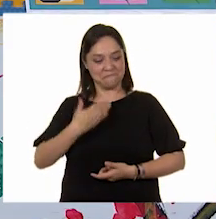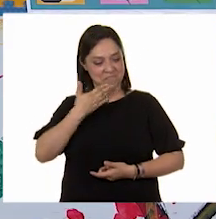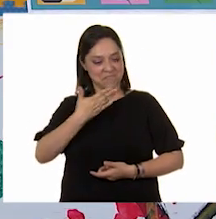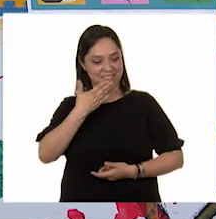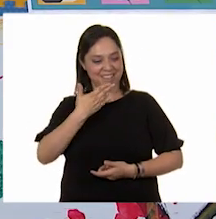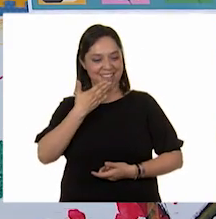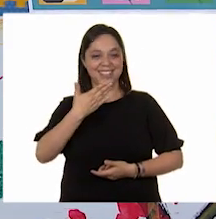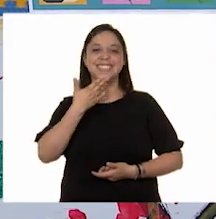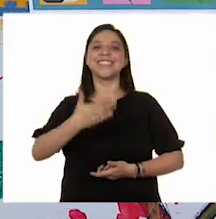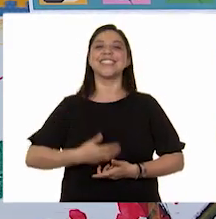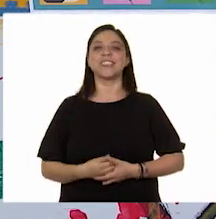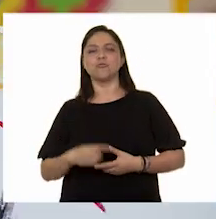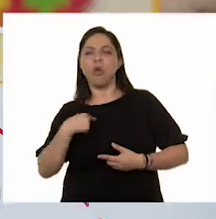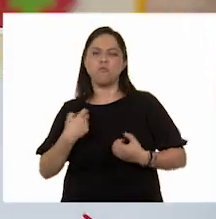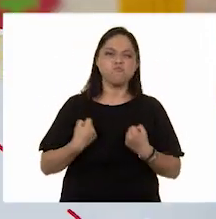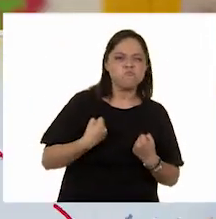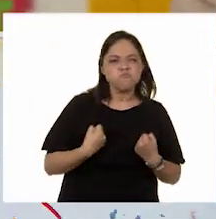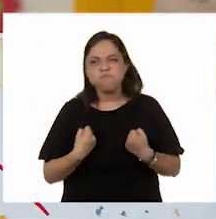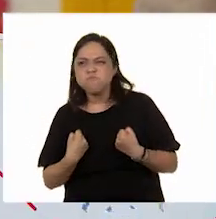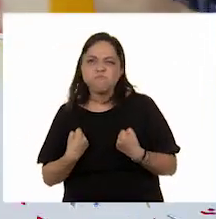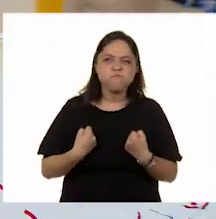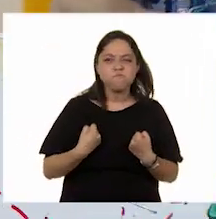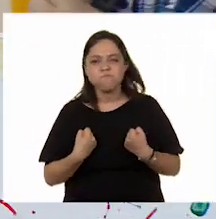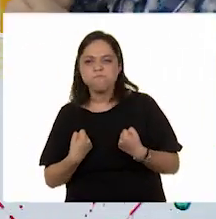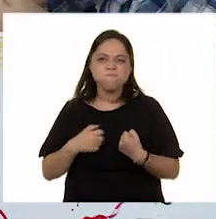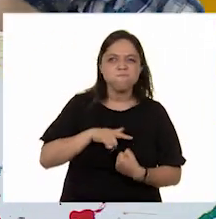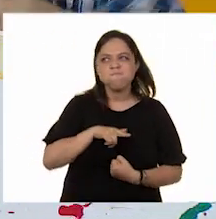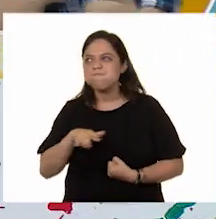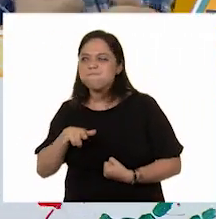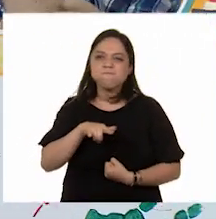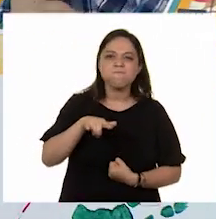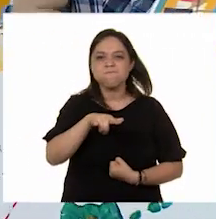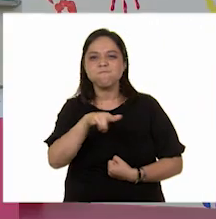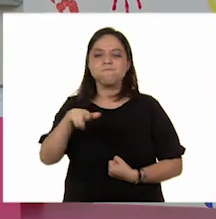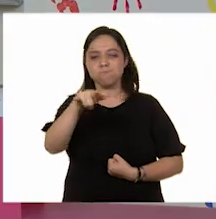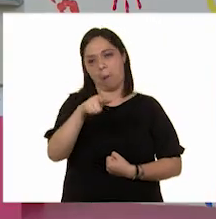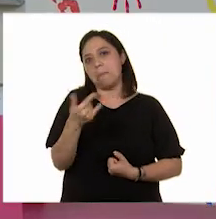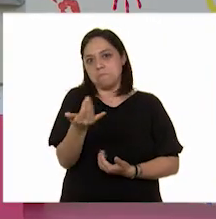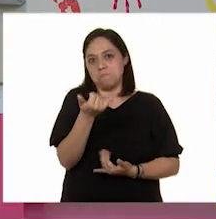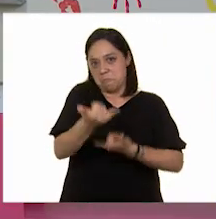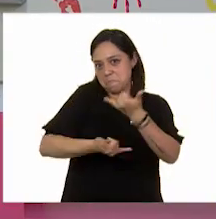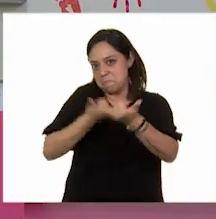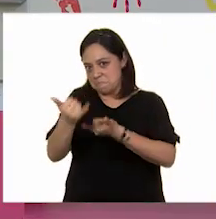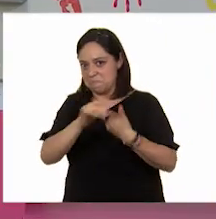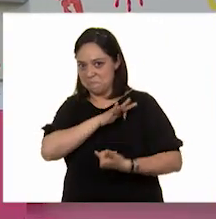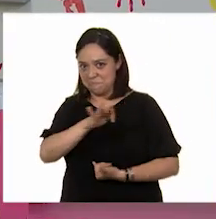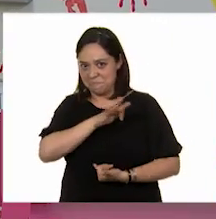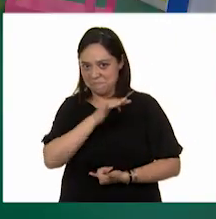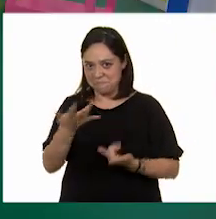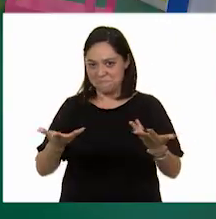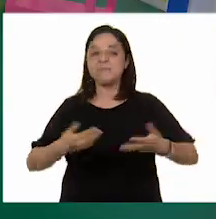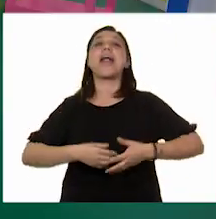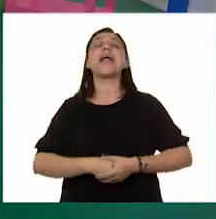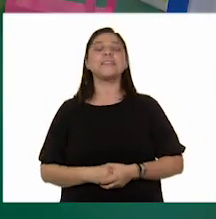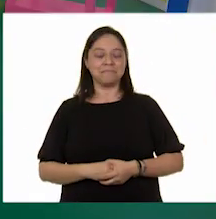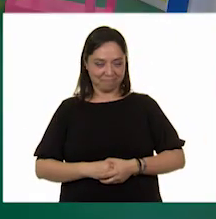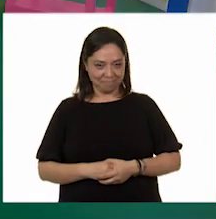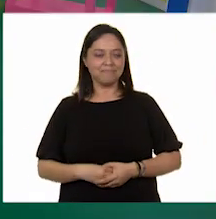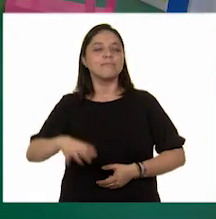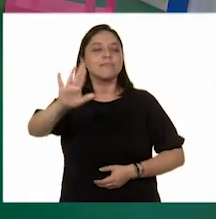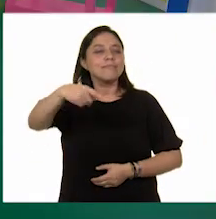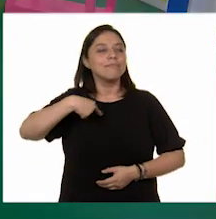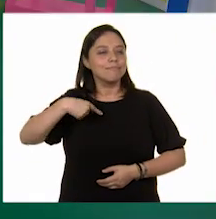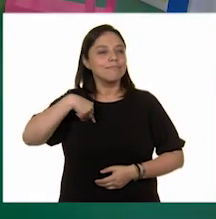Y voy manejando. Ya podemos jugar con nuestras amigas y amigos. Exactamente. Yo noté que es muy